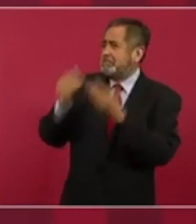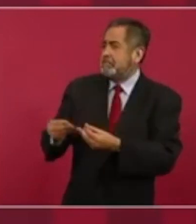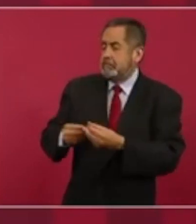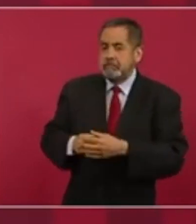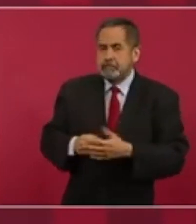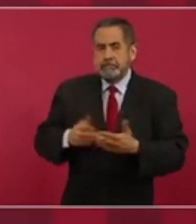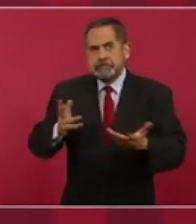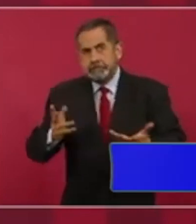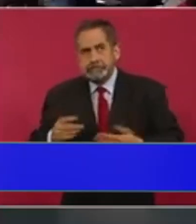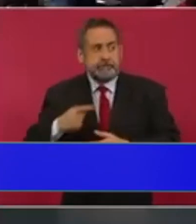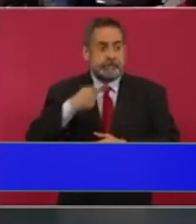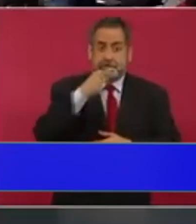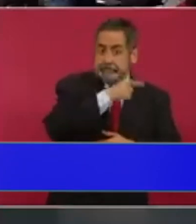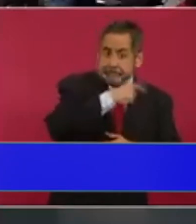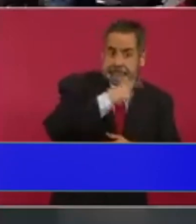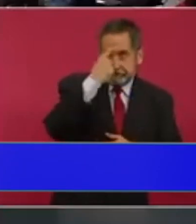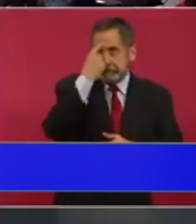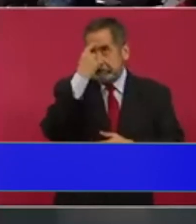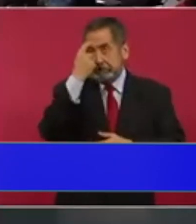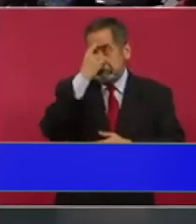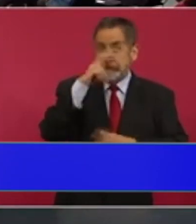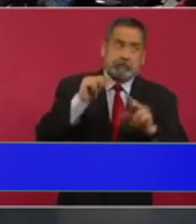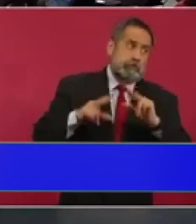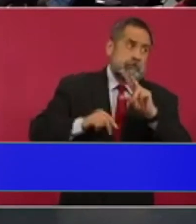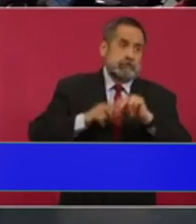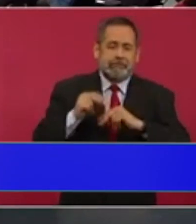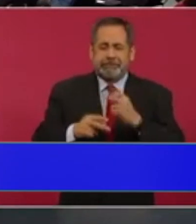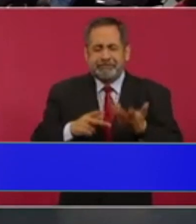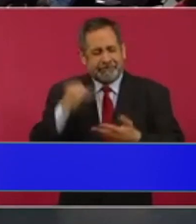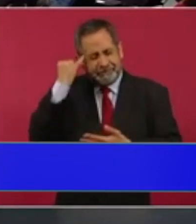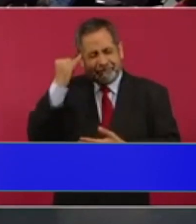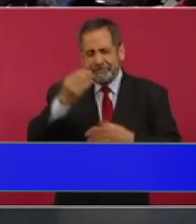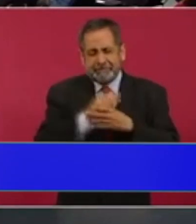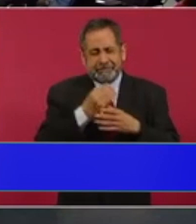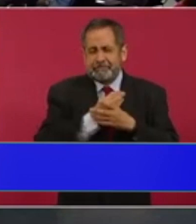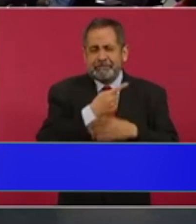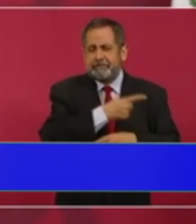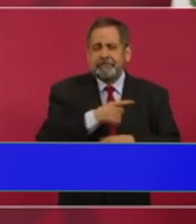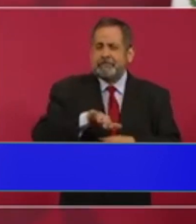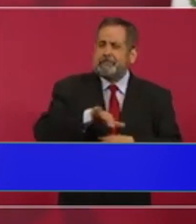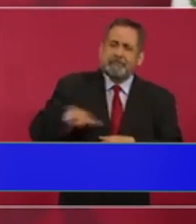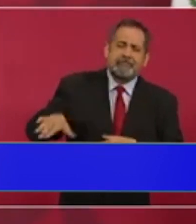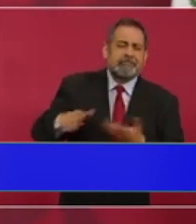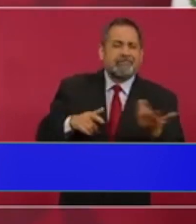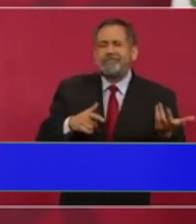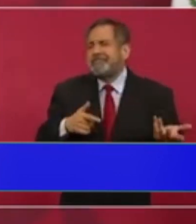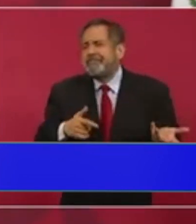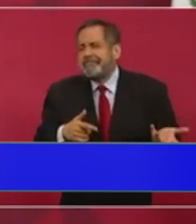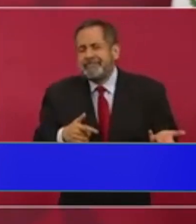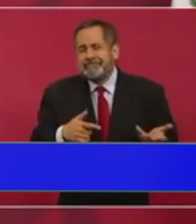Esa concepción clasista, racista,